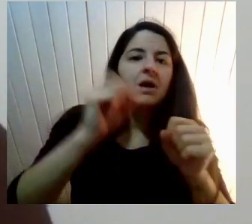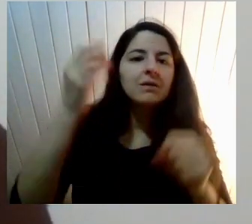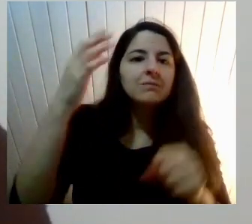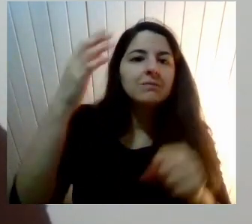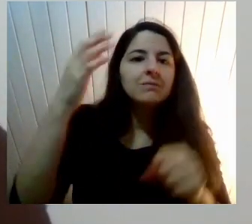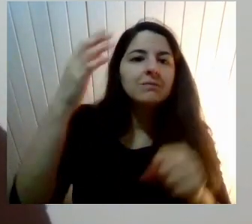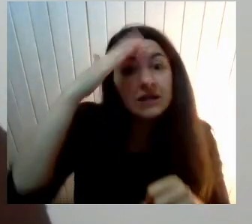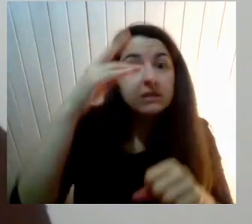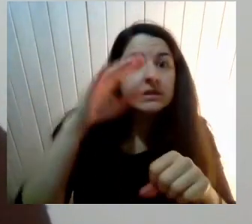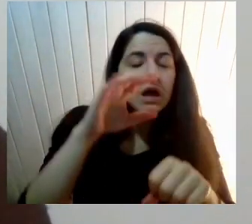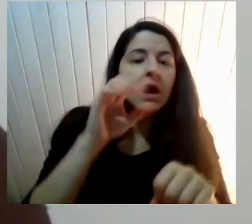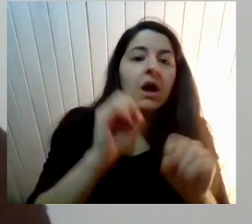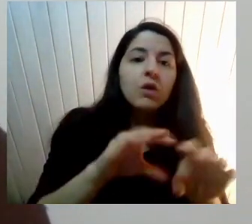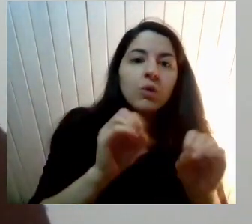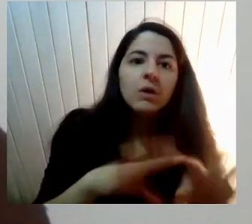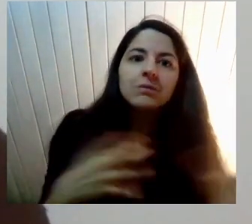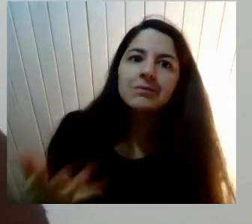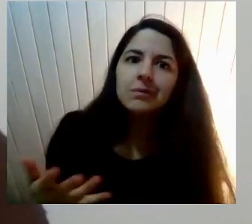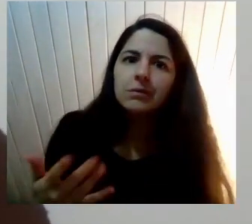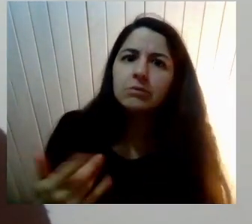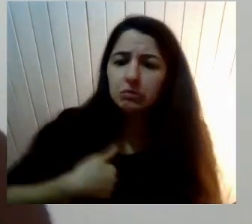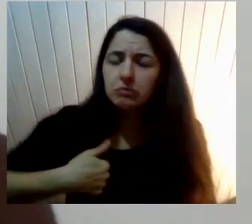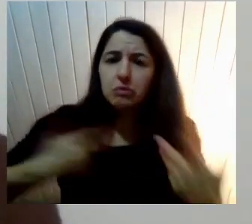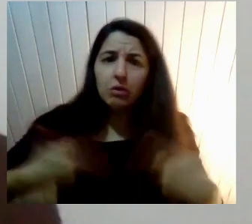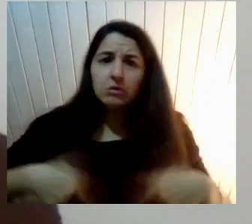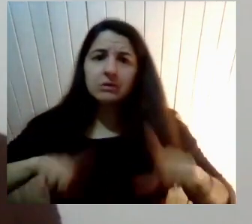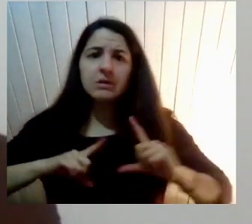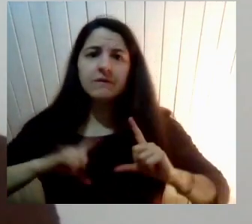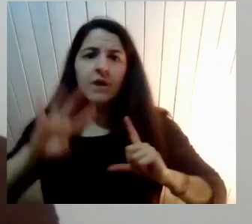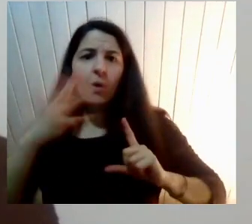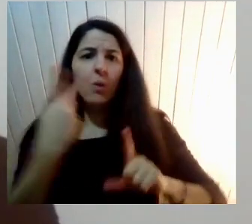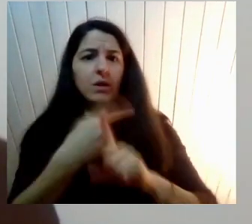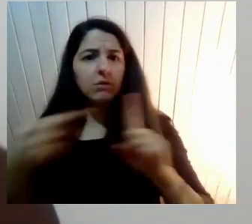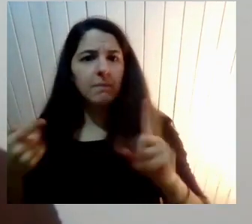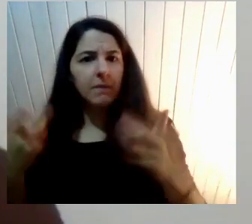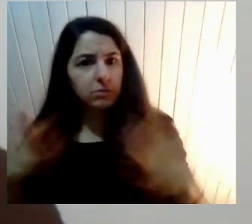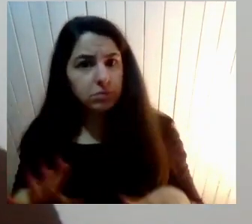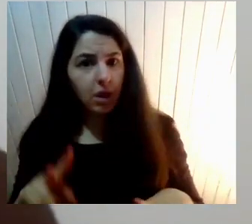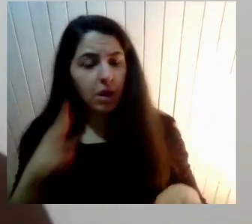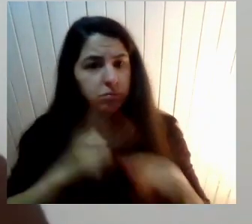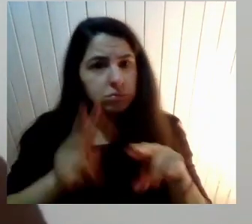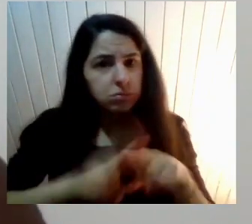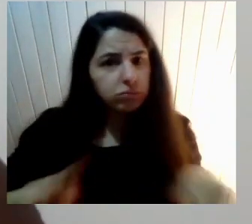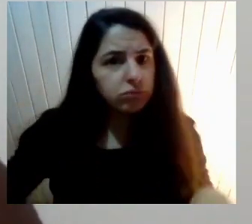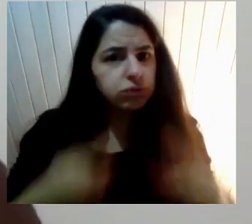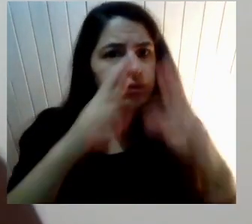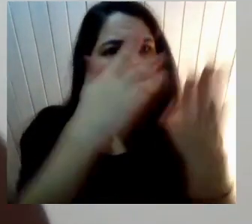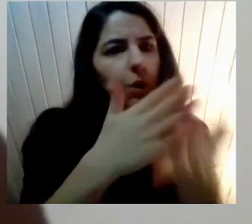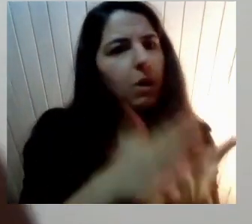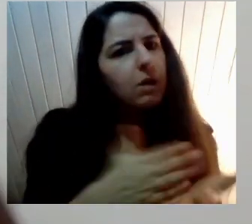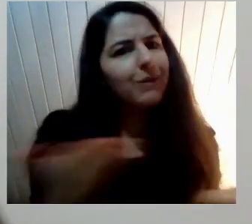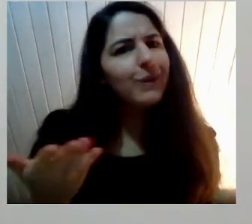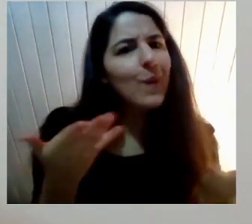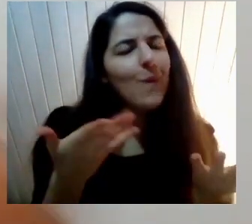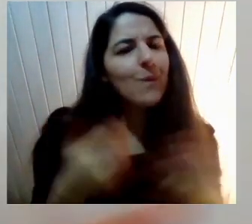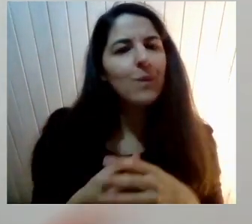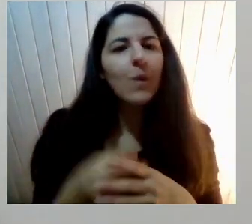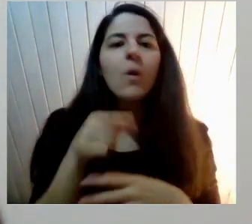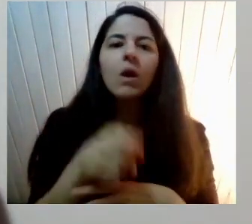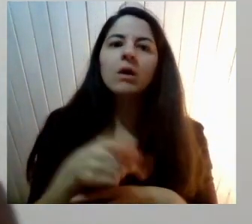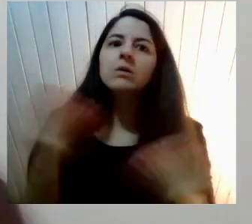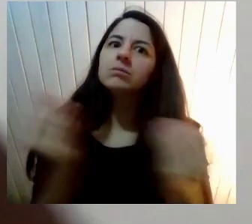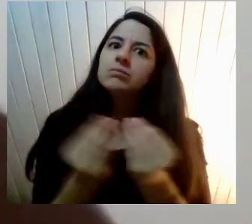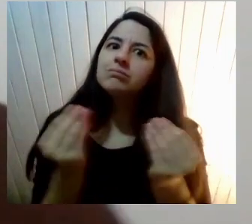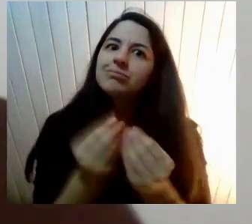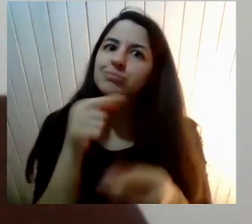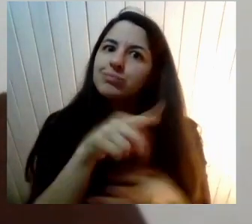tener un colegio Pero eso no te No te hacía experto En lo que estaba haciendo Digamos Entonces también Uno se encuentra En las escuelas Con muchos de esos Escollos Para